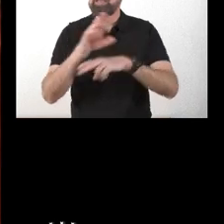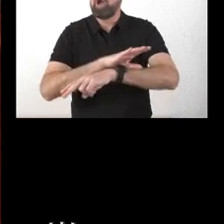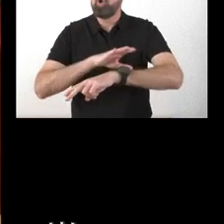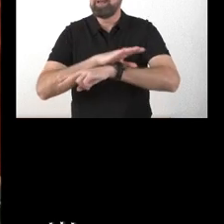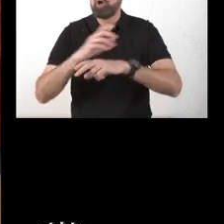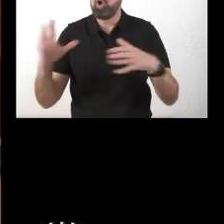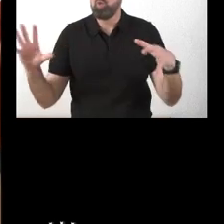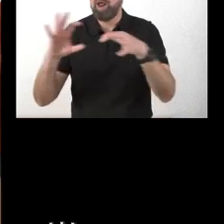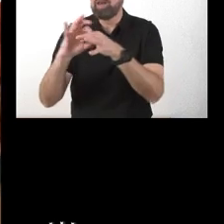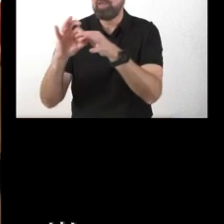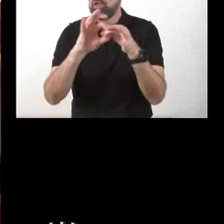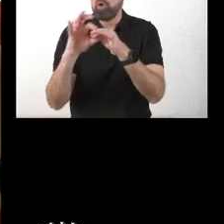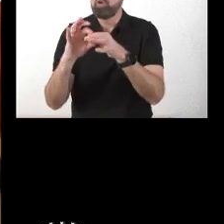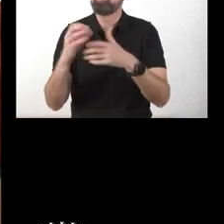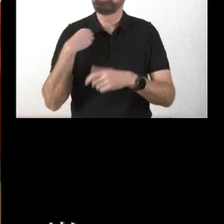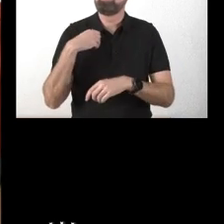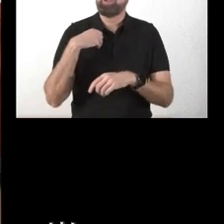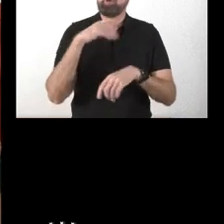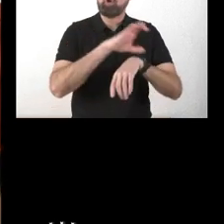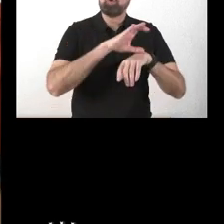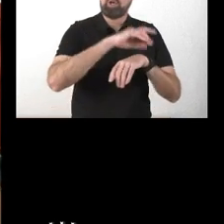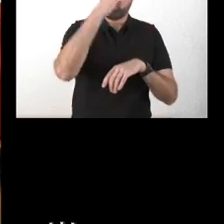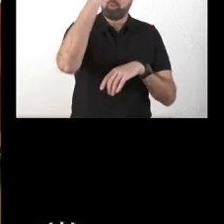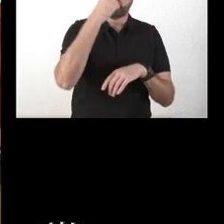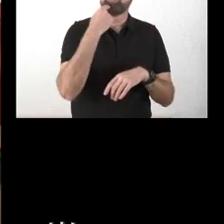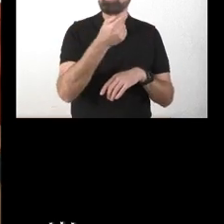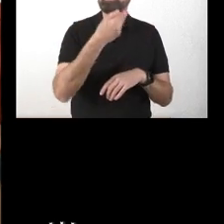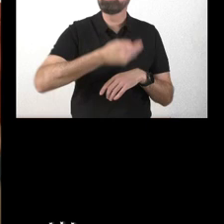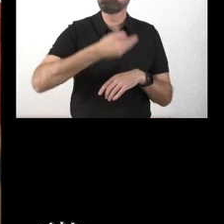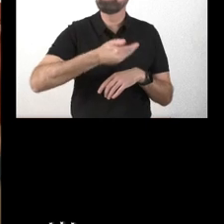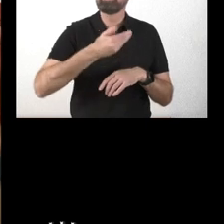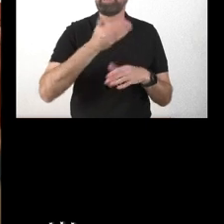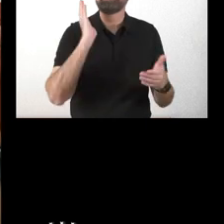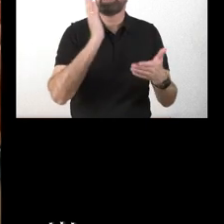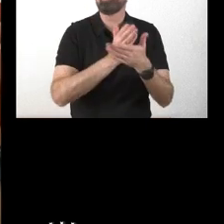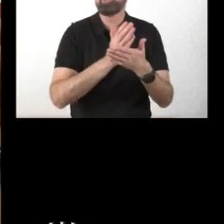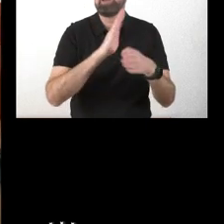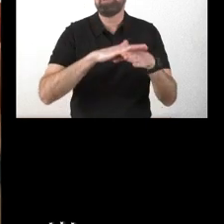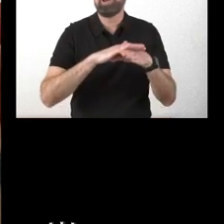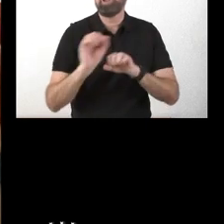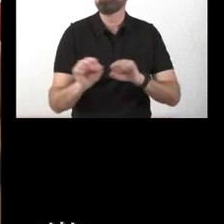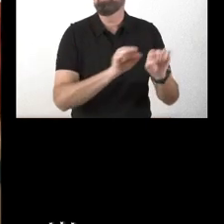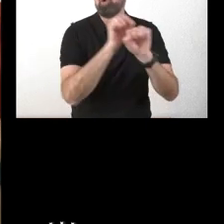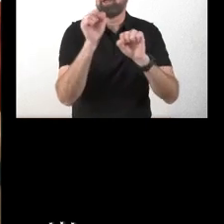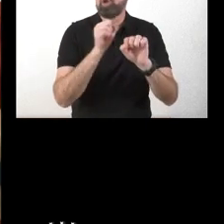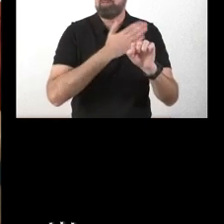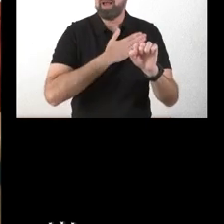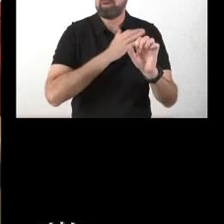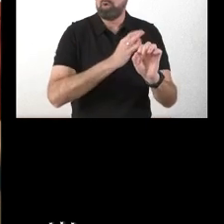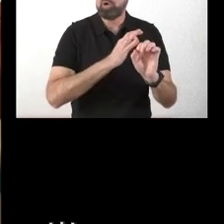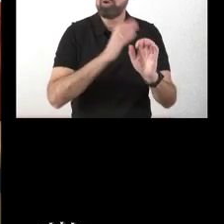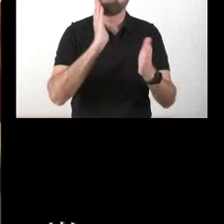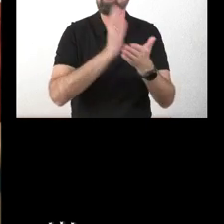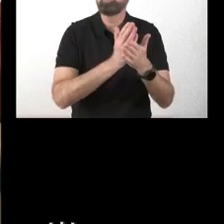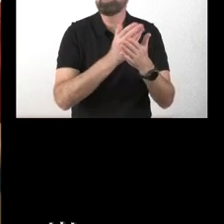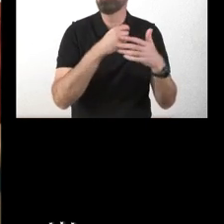ha dado importancia a las sanciones para la protección del patrimonio. No sé si nos puede precisar esas sanciones. Y luego, el